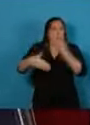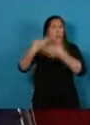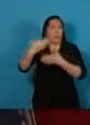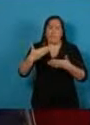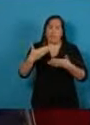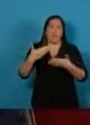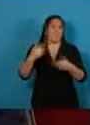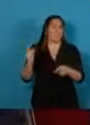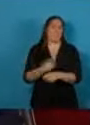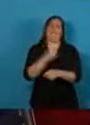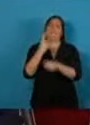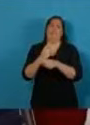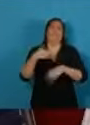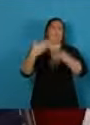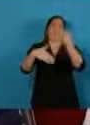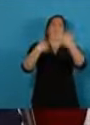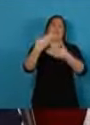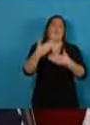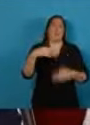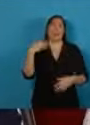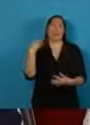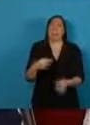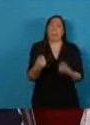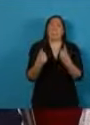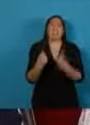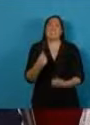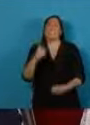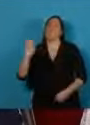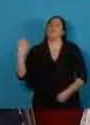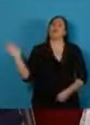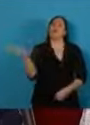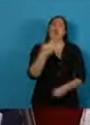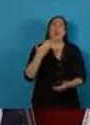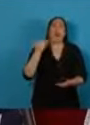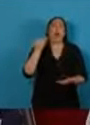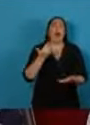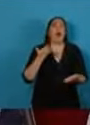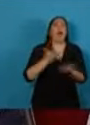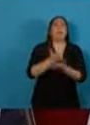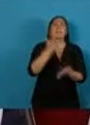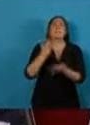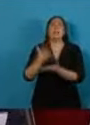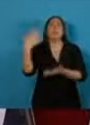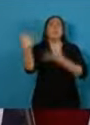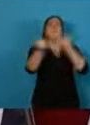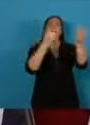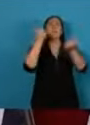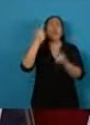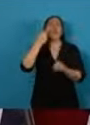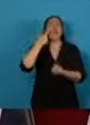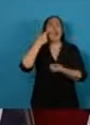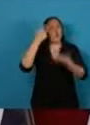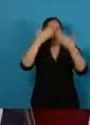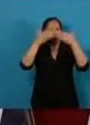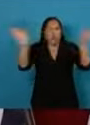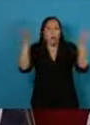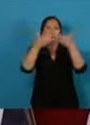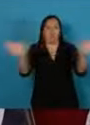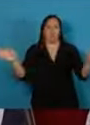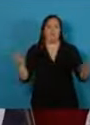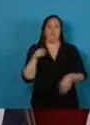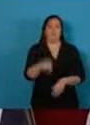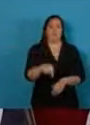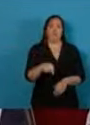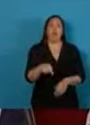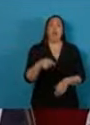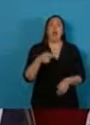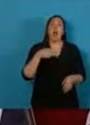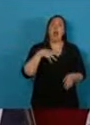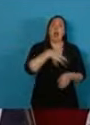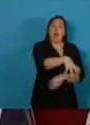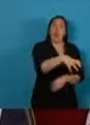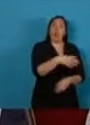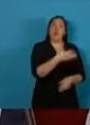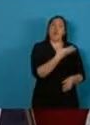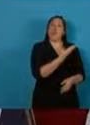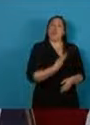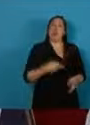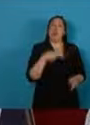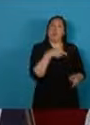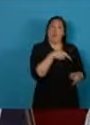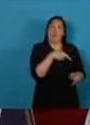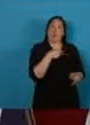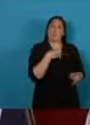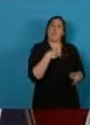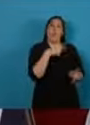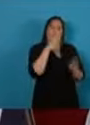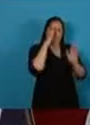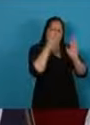sin facilitar el acceso de todos al conocimiento he decidido que nuestro gobierno el área respectiva recupere su